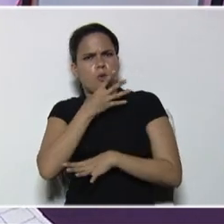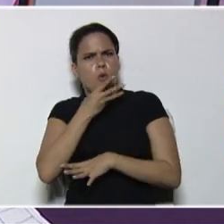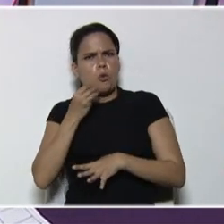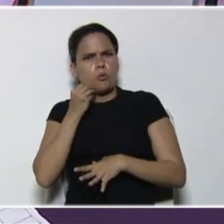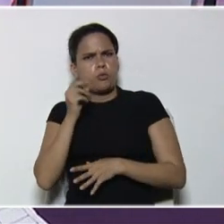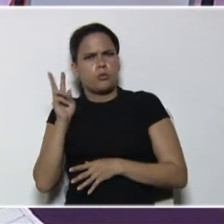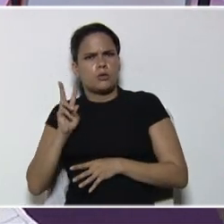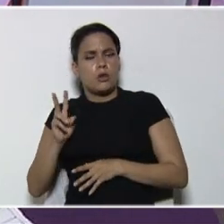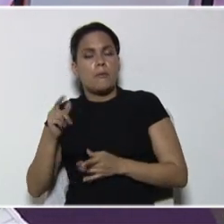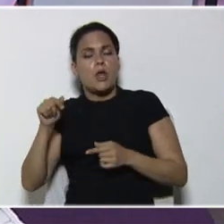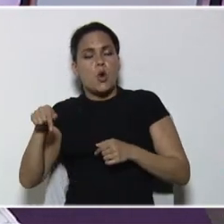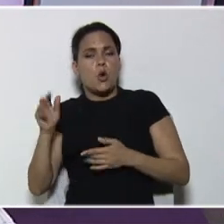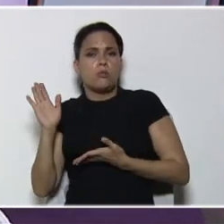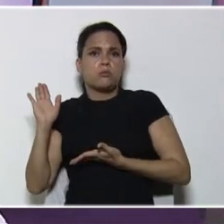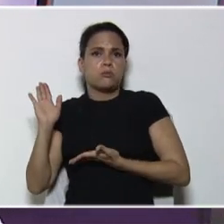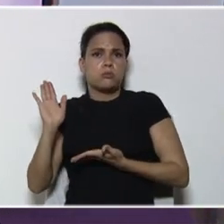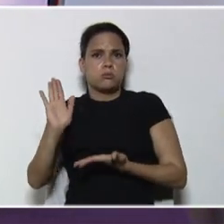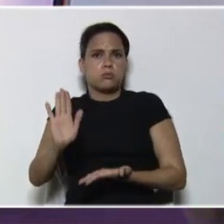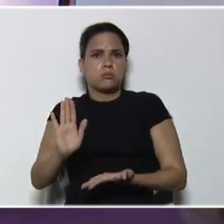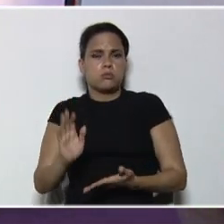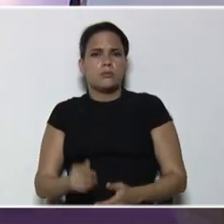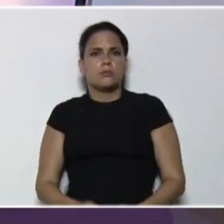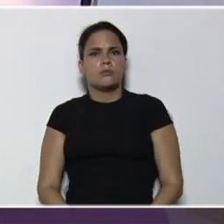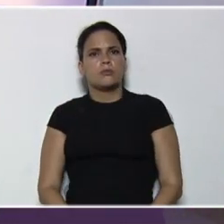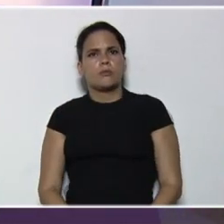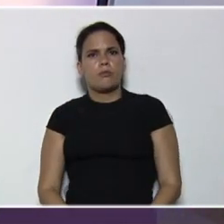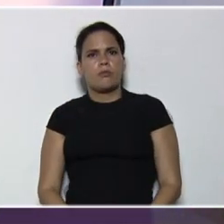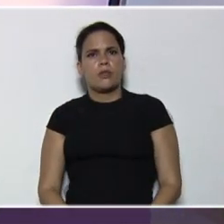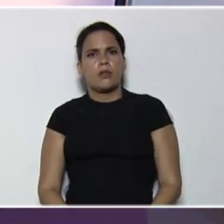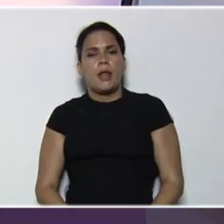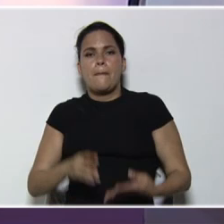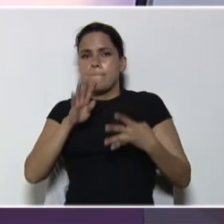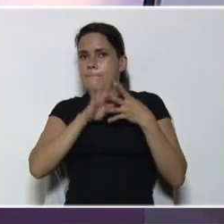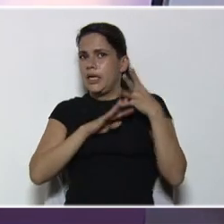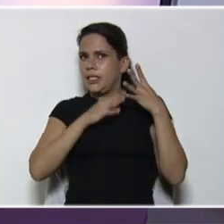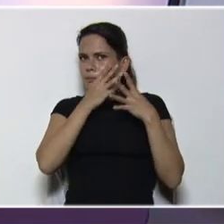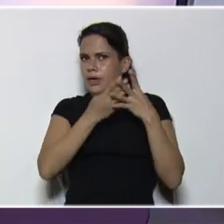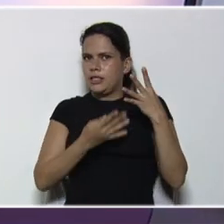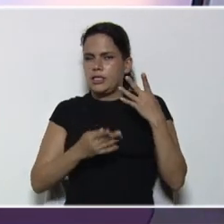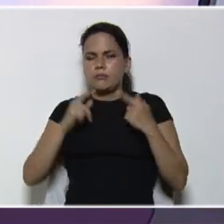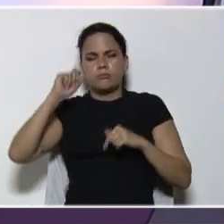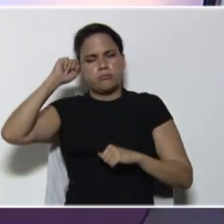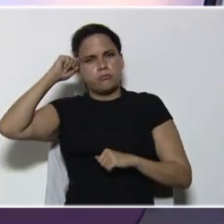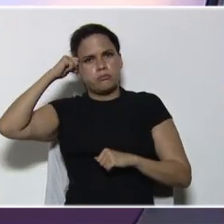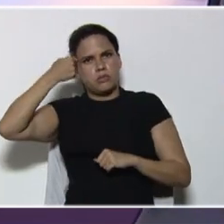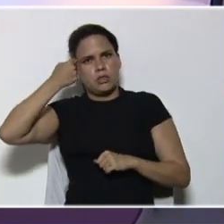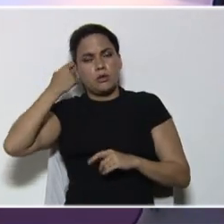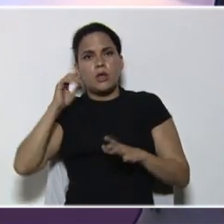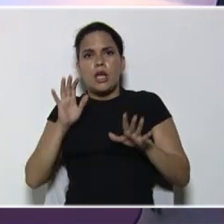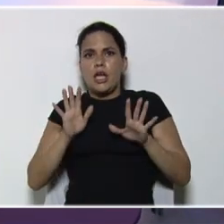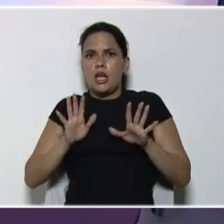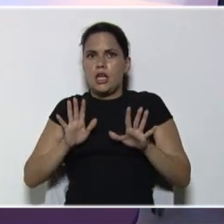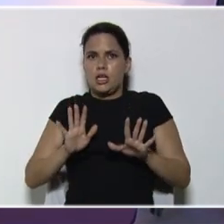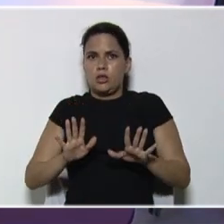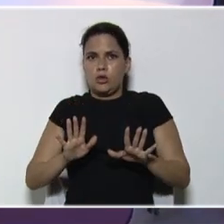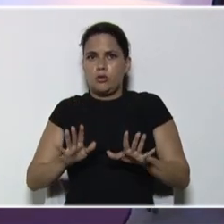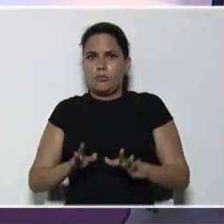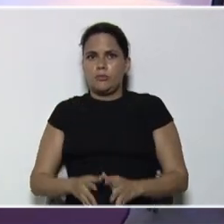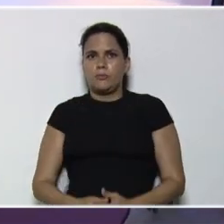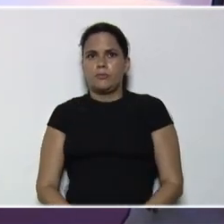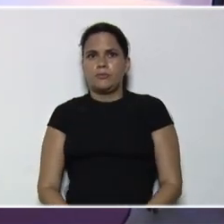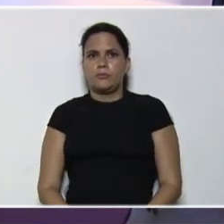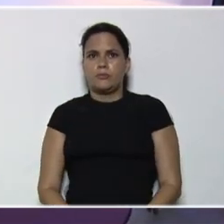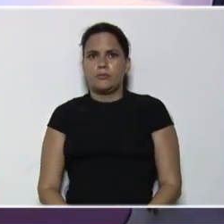pero, hoy lo vamos a traer, para, las matemáticas, recordemos, el stop, son,